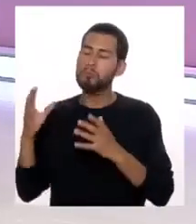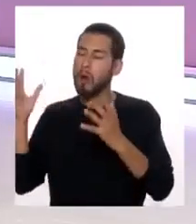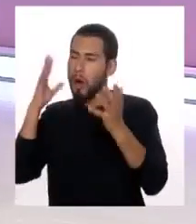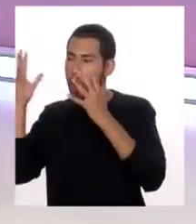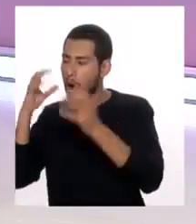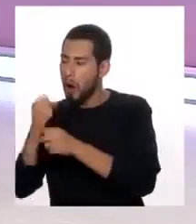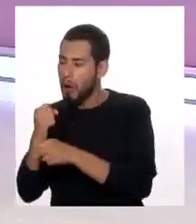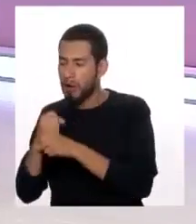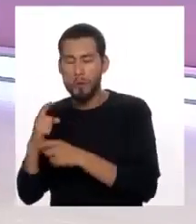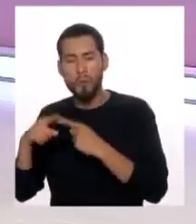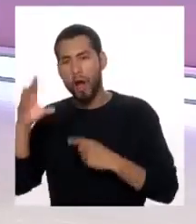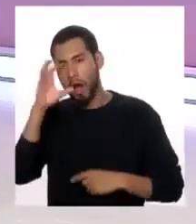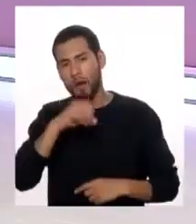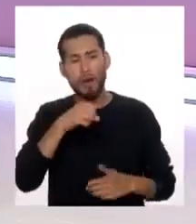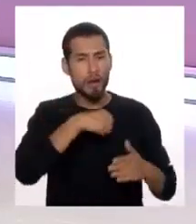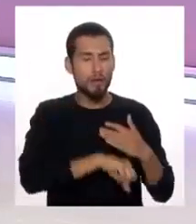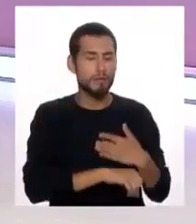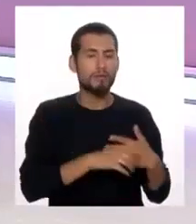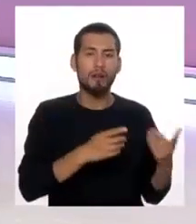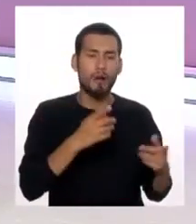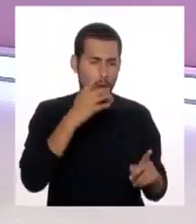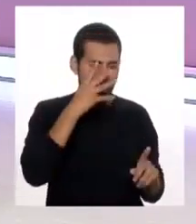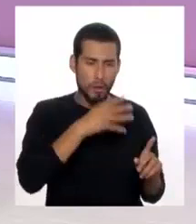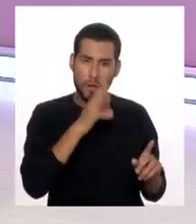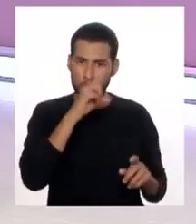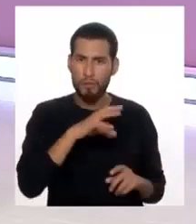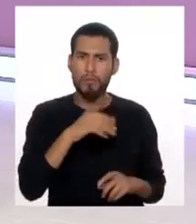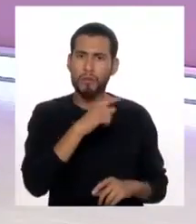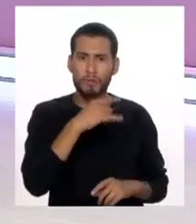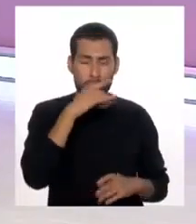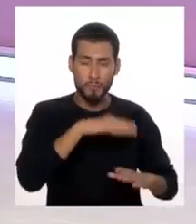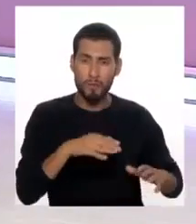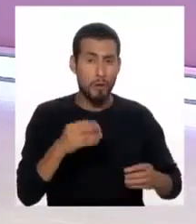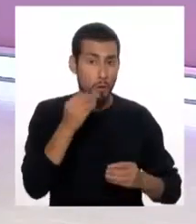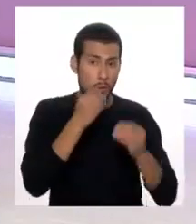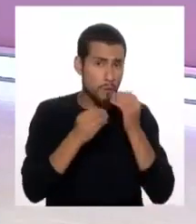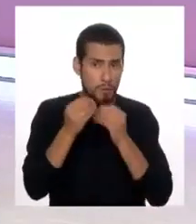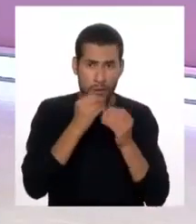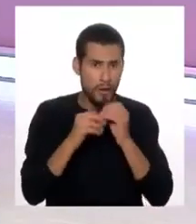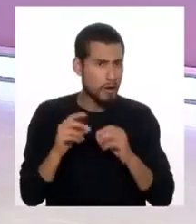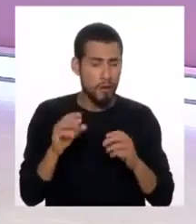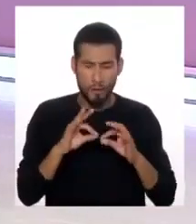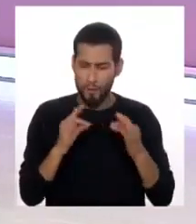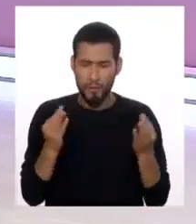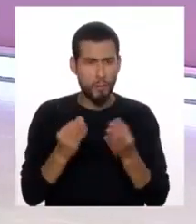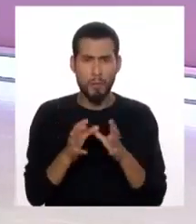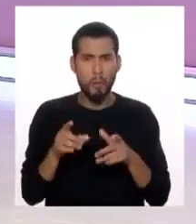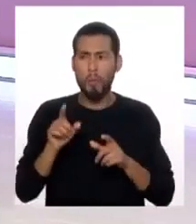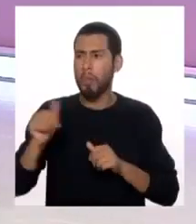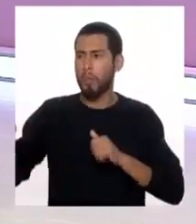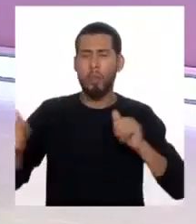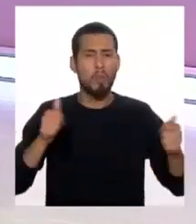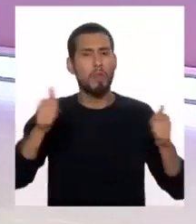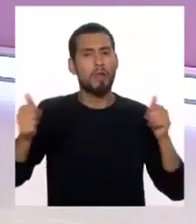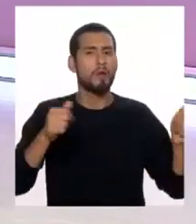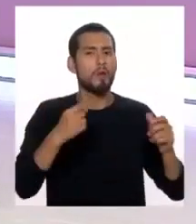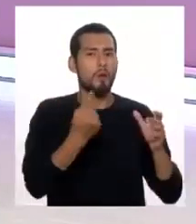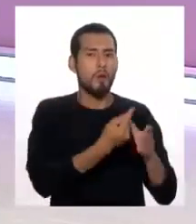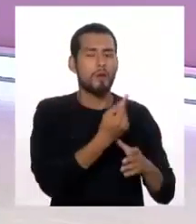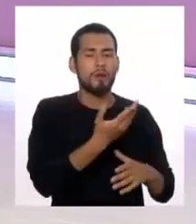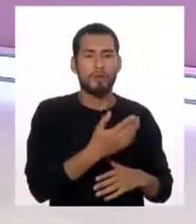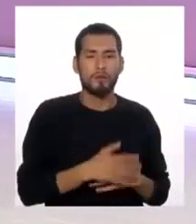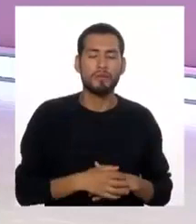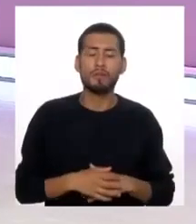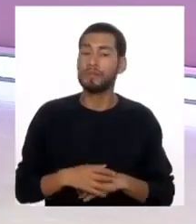un tiempo que sea el fin de semana y ver estas características, porque son niños que no comen con la familia, son niños que comen aislados.